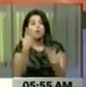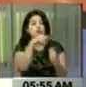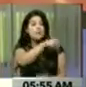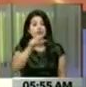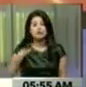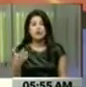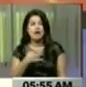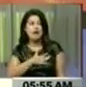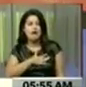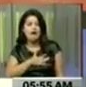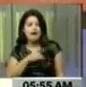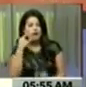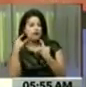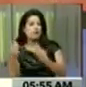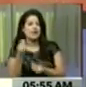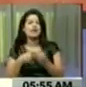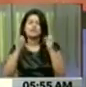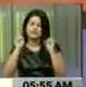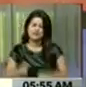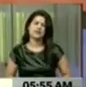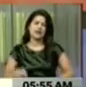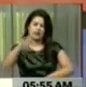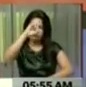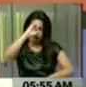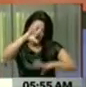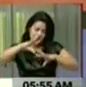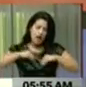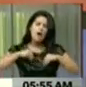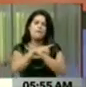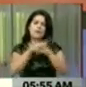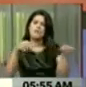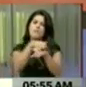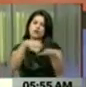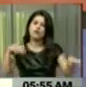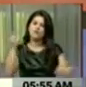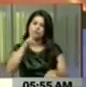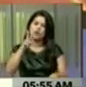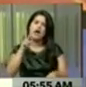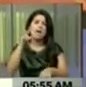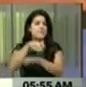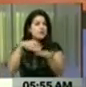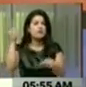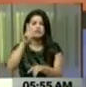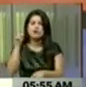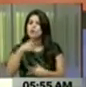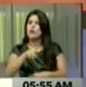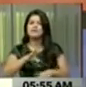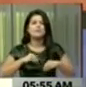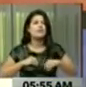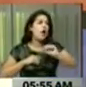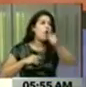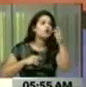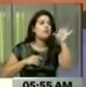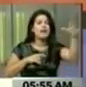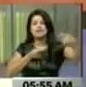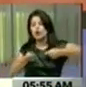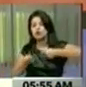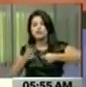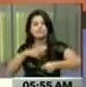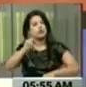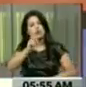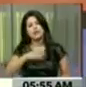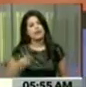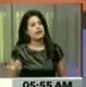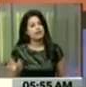otro sentimiento. Pero compadre, yo estoy seguro que la mayoría de los venezolanos jamás permitirían que otra persona del extranjero viniera a dominar nuestro suelo.